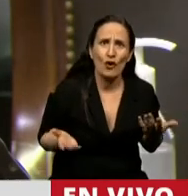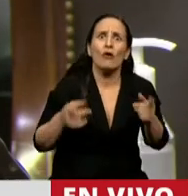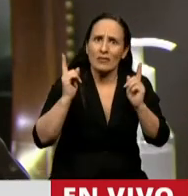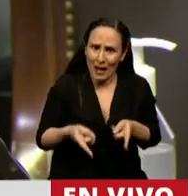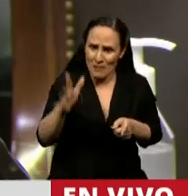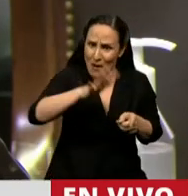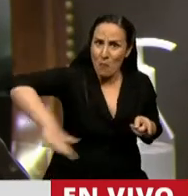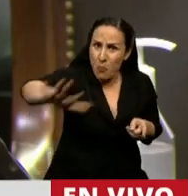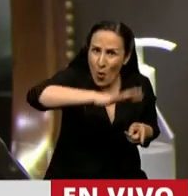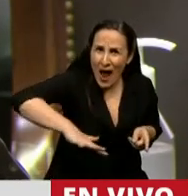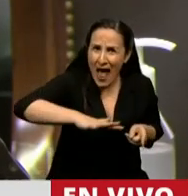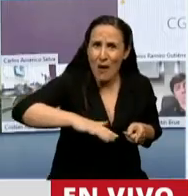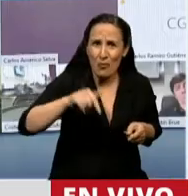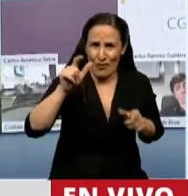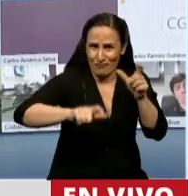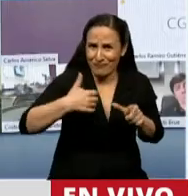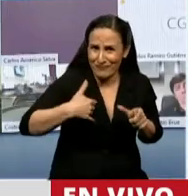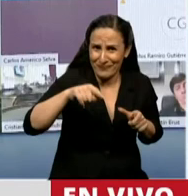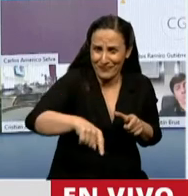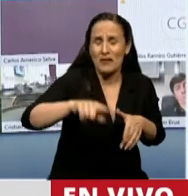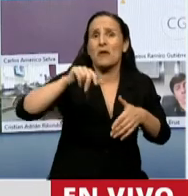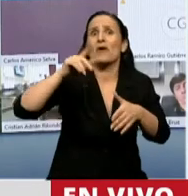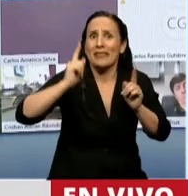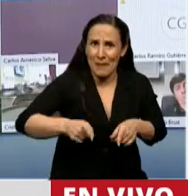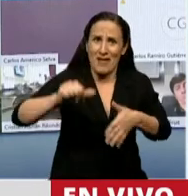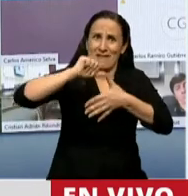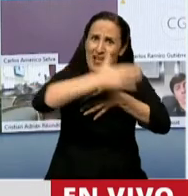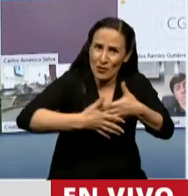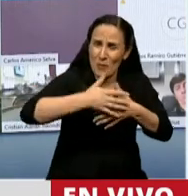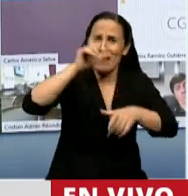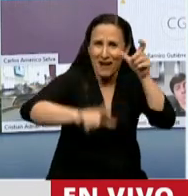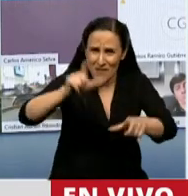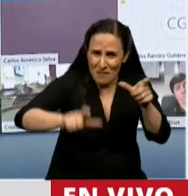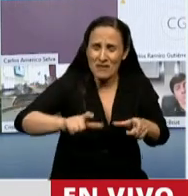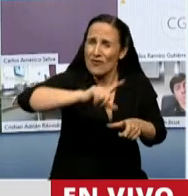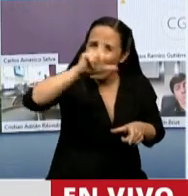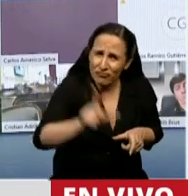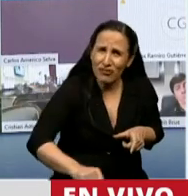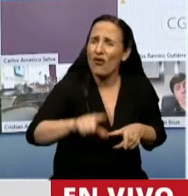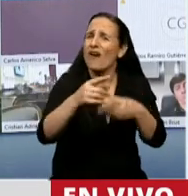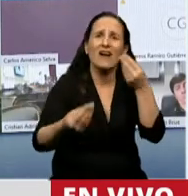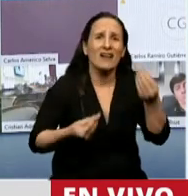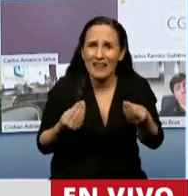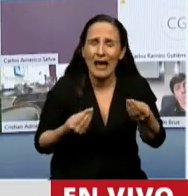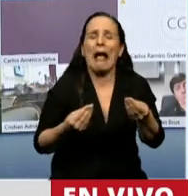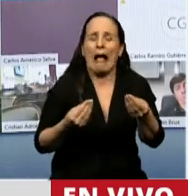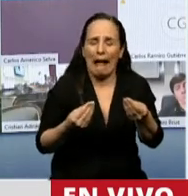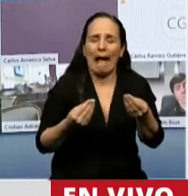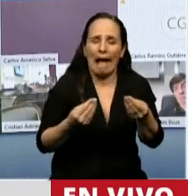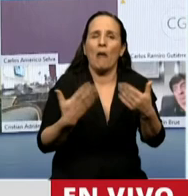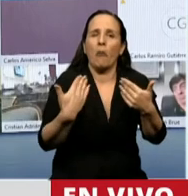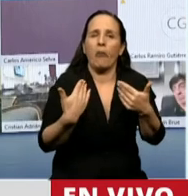construir, en este caso nuestro pueblo latinoamericano que logró construir este tratado